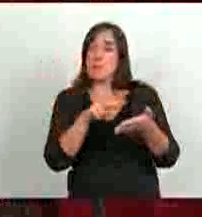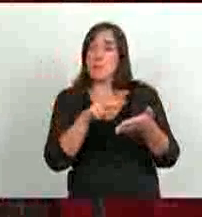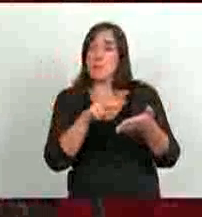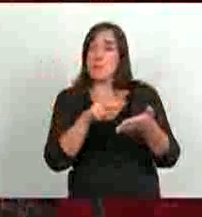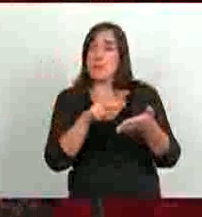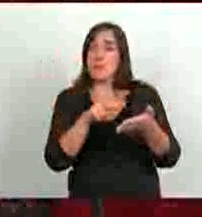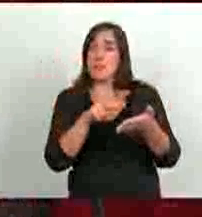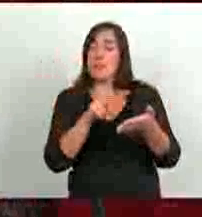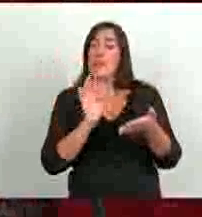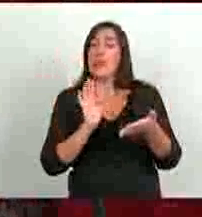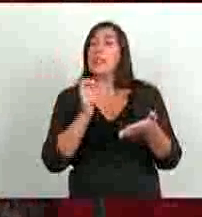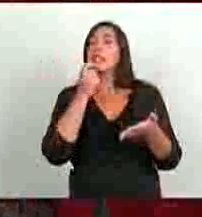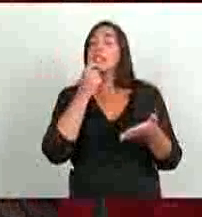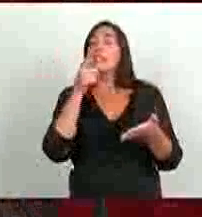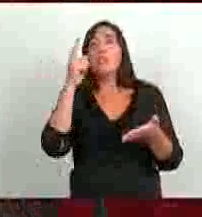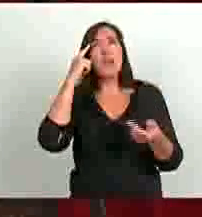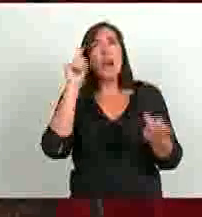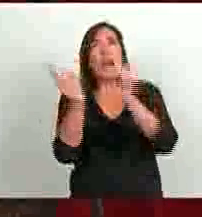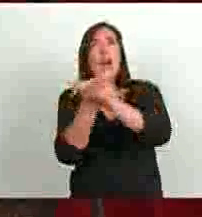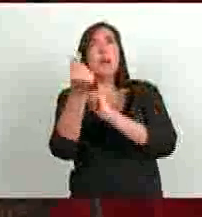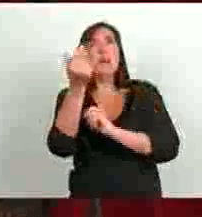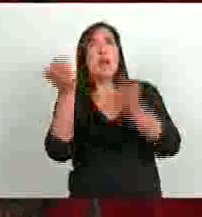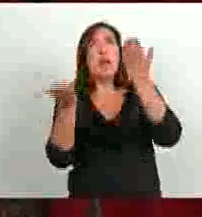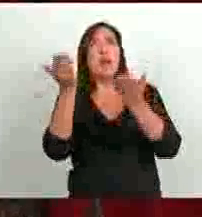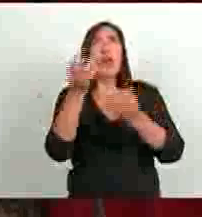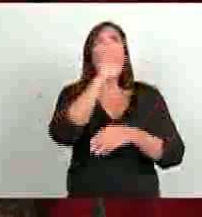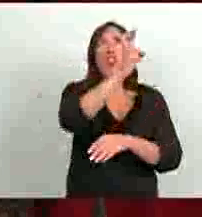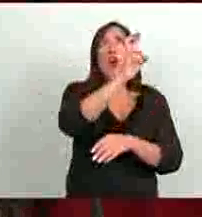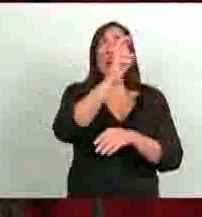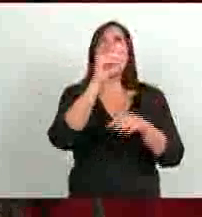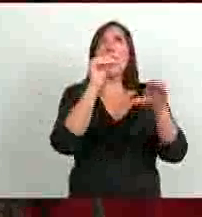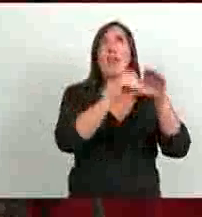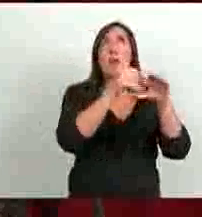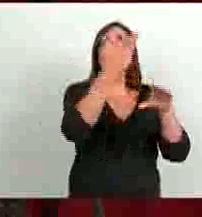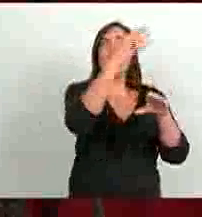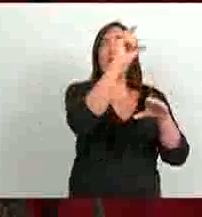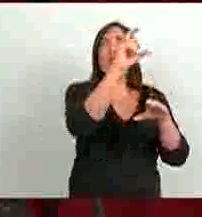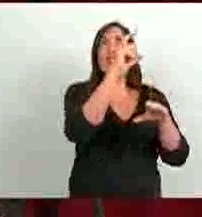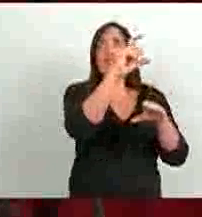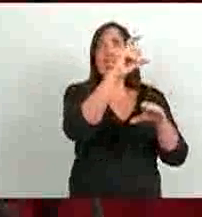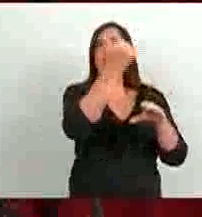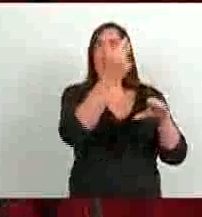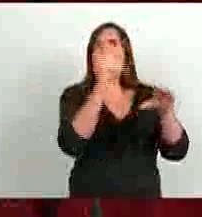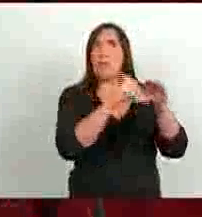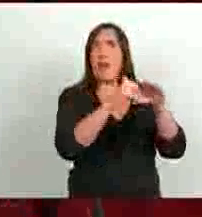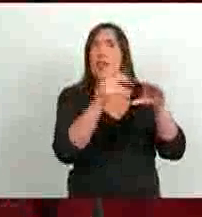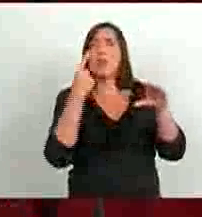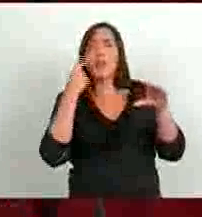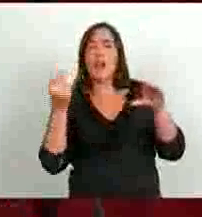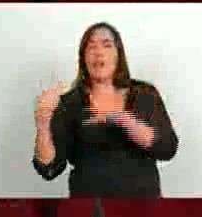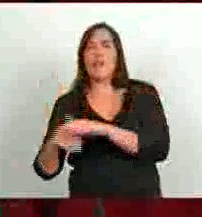es muy importante porque si lo traduce en dólares es prácticamente la misma cantidad de reservas de dólares que tiene el Banco Central, esto es importante.